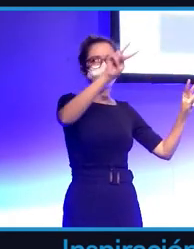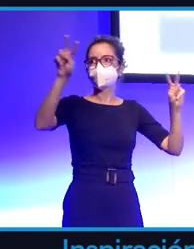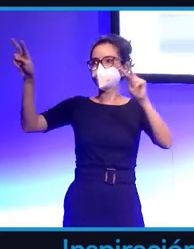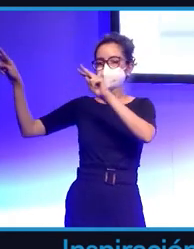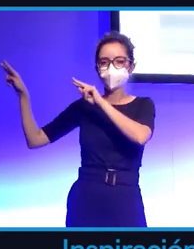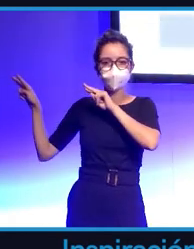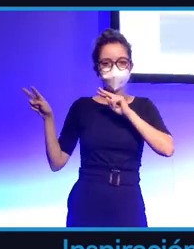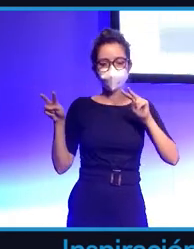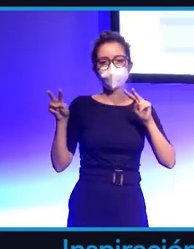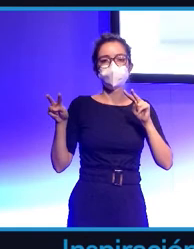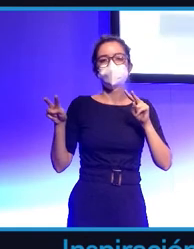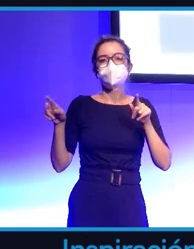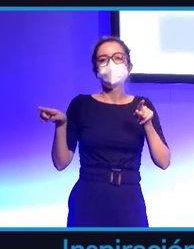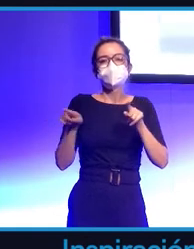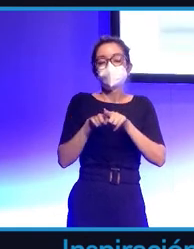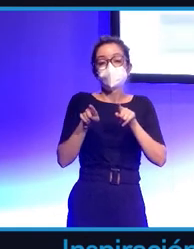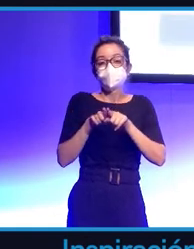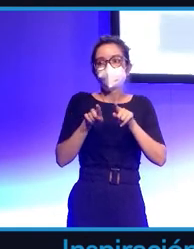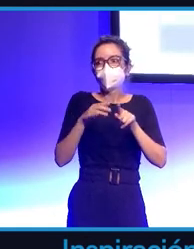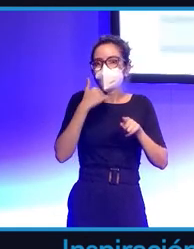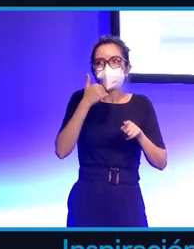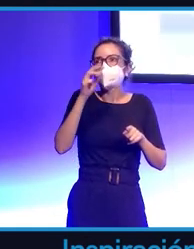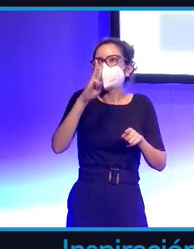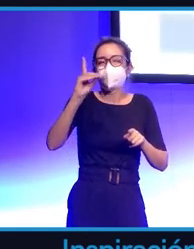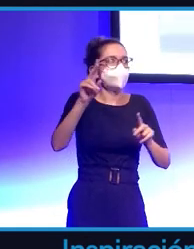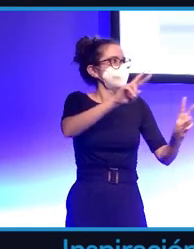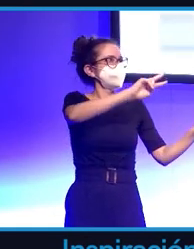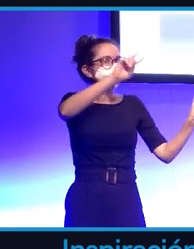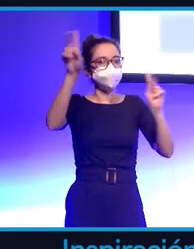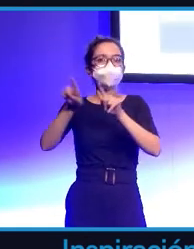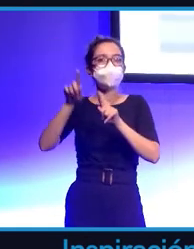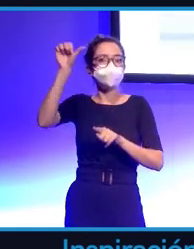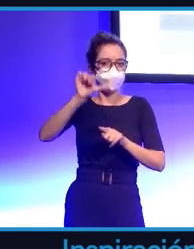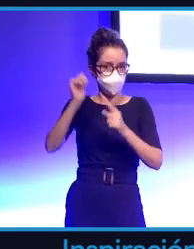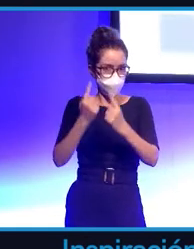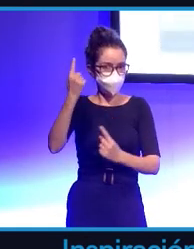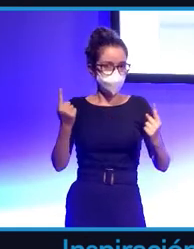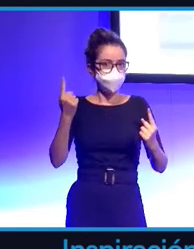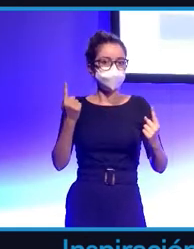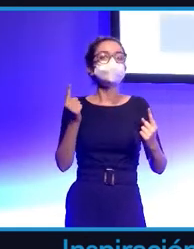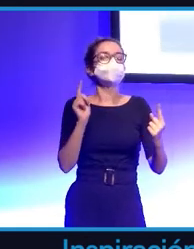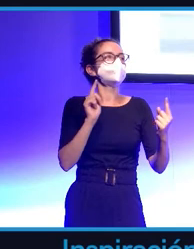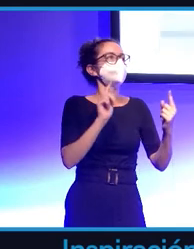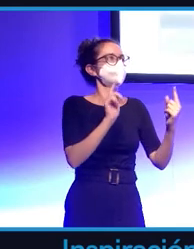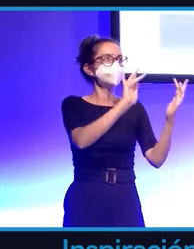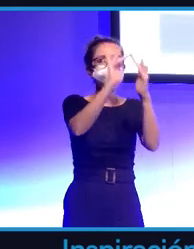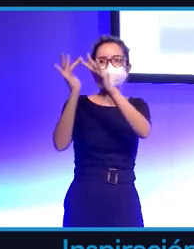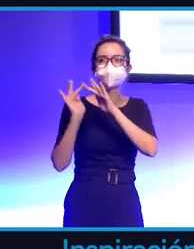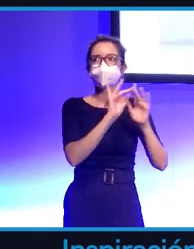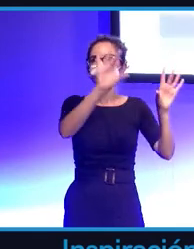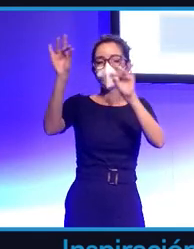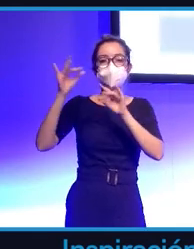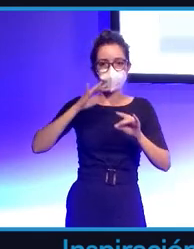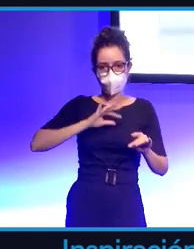Roger Rabbit, que es un mundo que nos rodea tridimensional y podemos interactuar con él. Para interactuar con ese mundo tridimensional tenemos